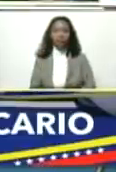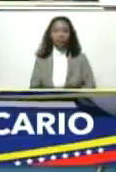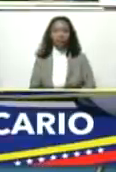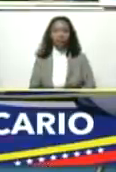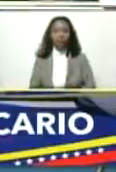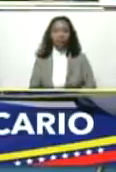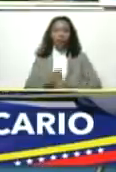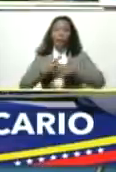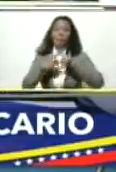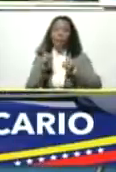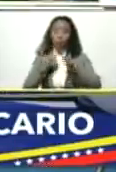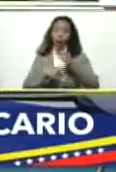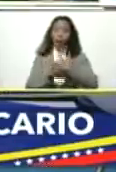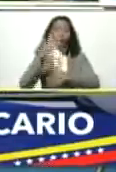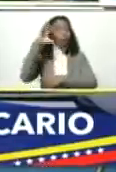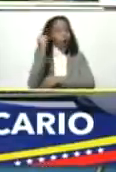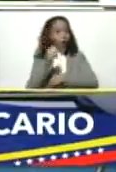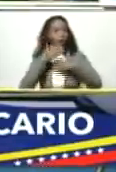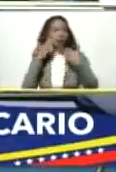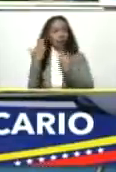pero lo vamos a lograr